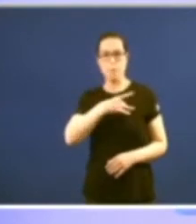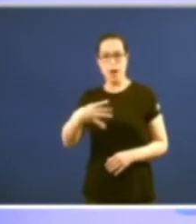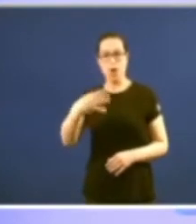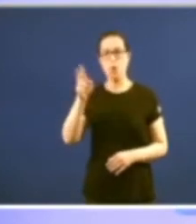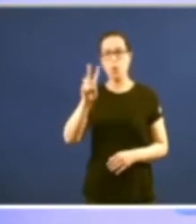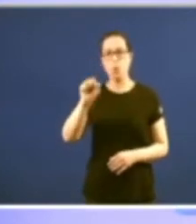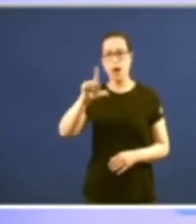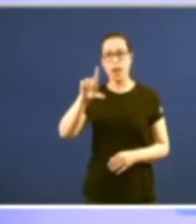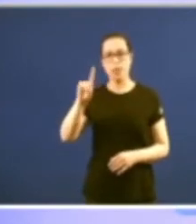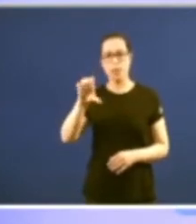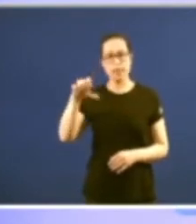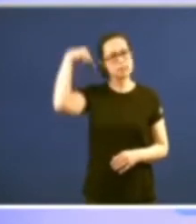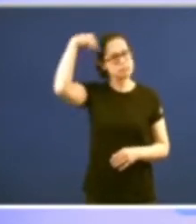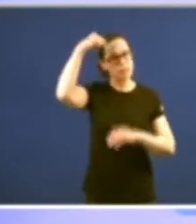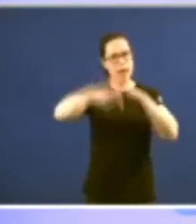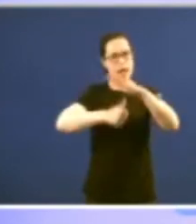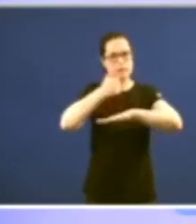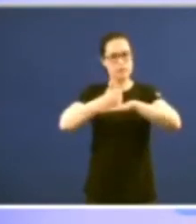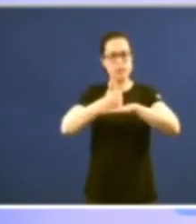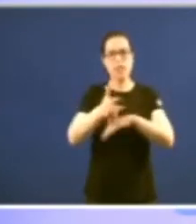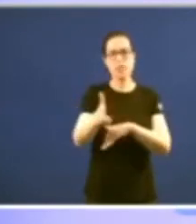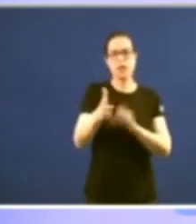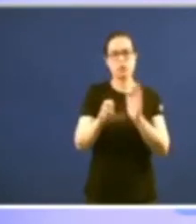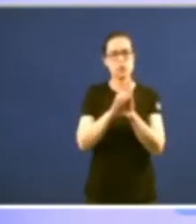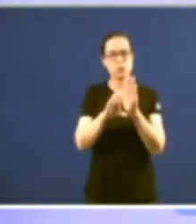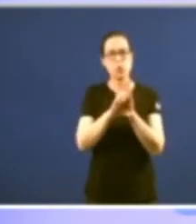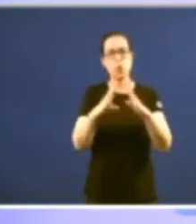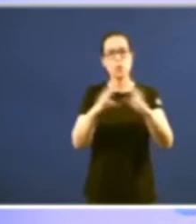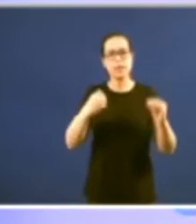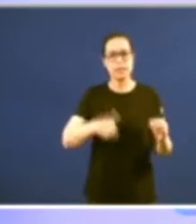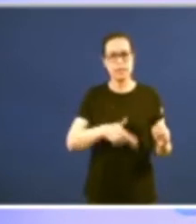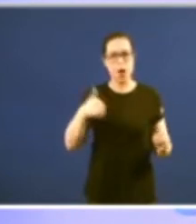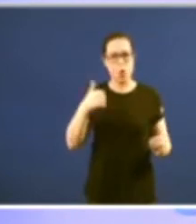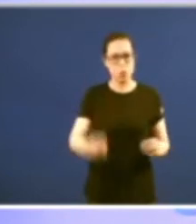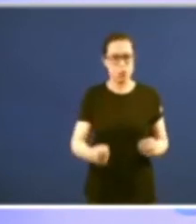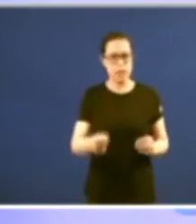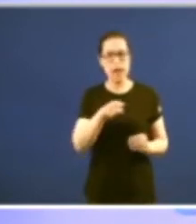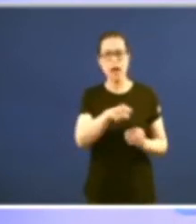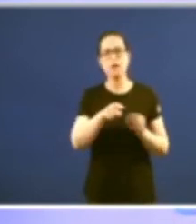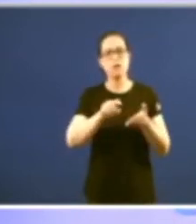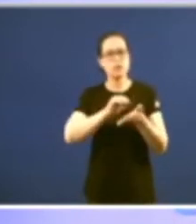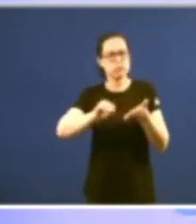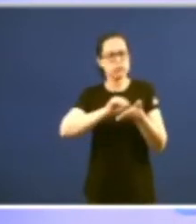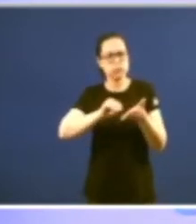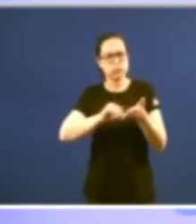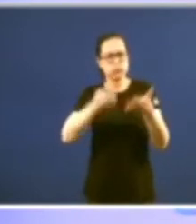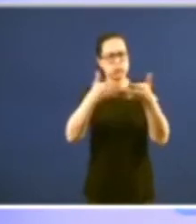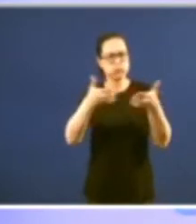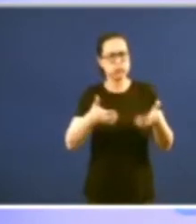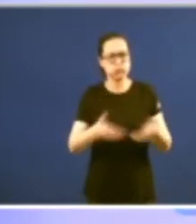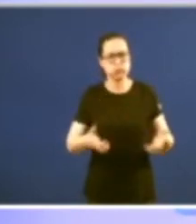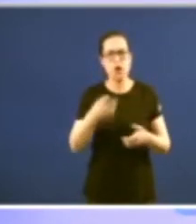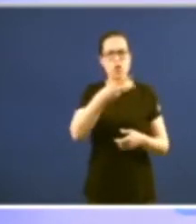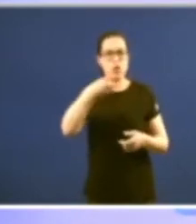catedrático de Dereito Constitucional na Universidade de Santiago de Compostela e autor de 200 traballos aparecidos en revistas